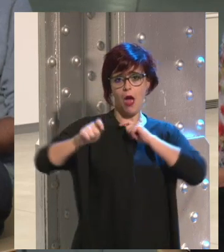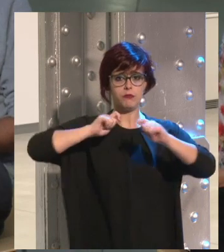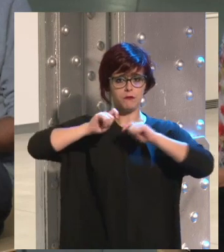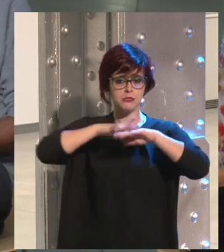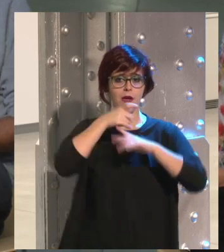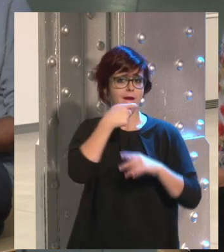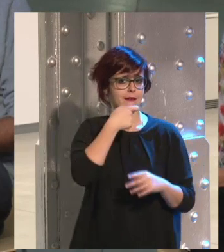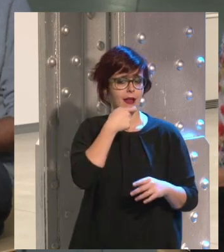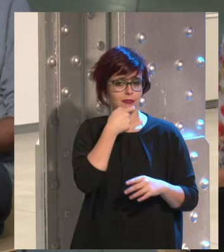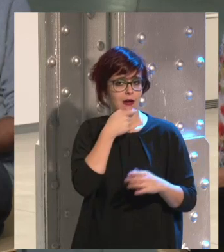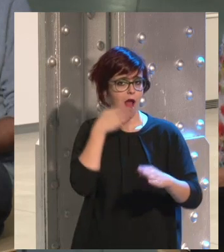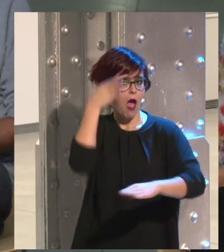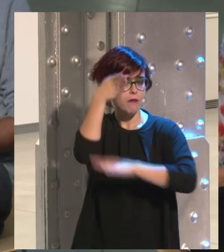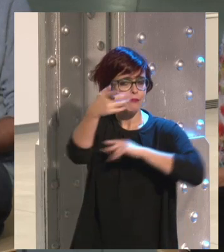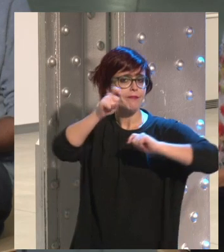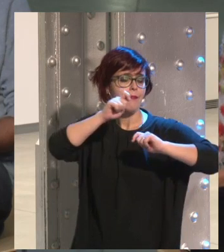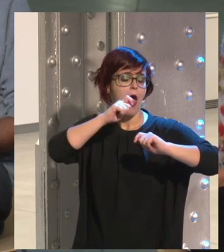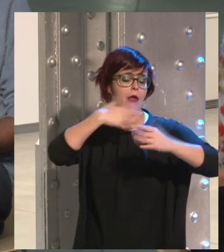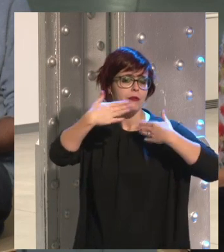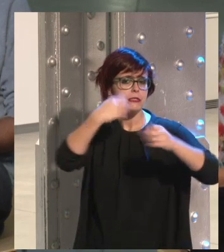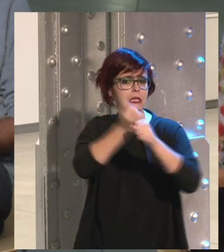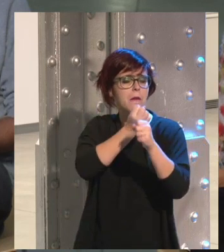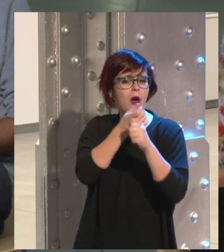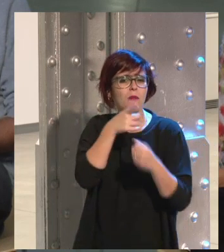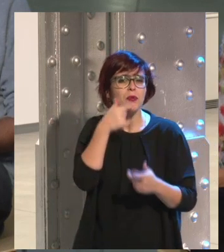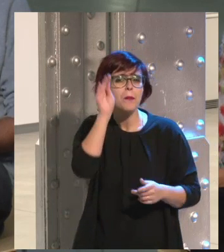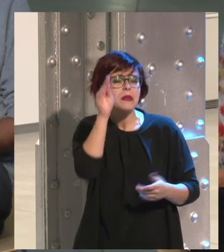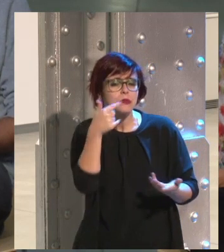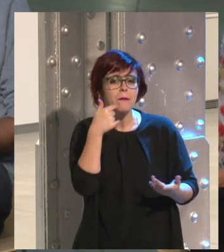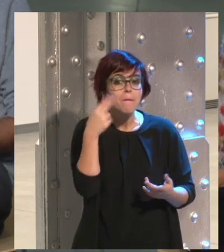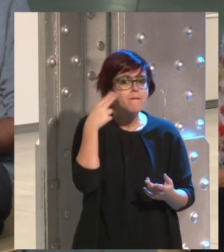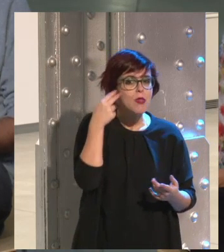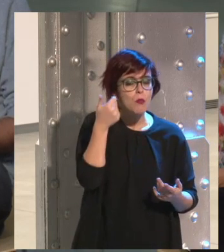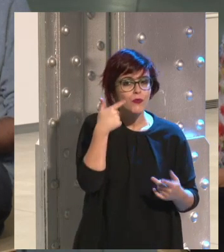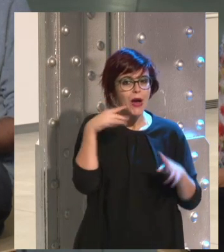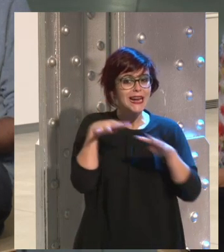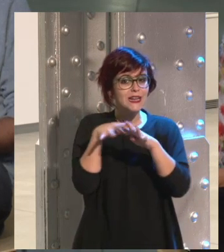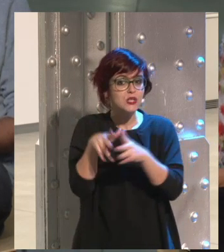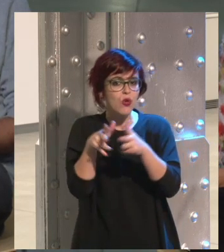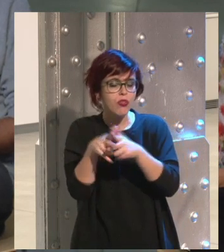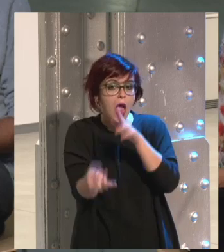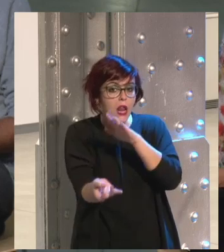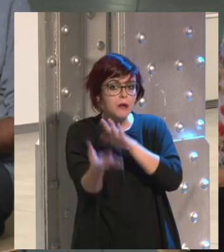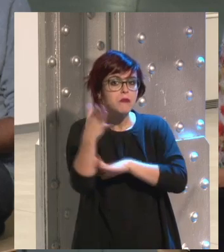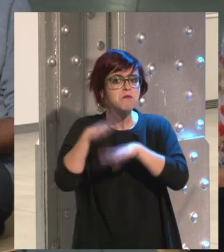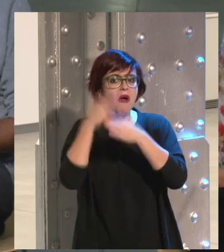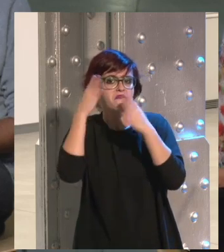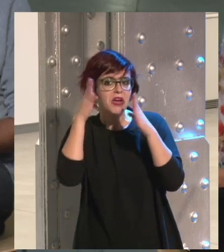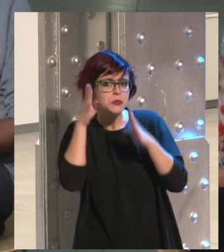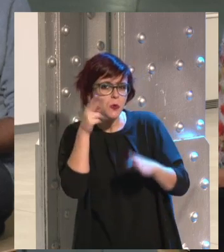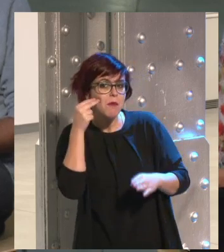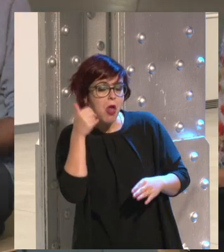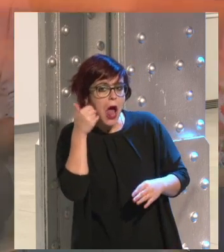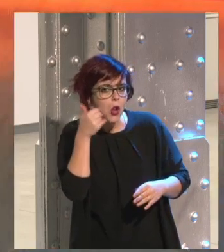Inglaterra, fui a una entrevista de trabajo, y les dije, ¿pero no tenéis miedo de esta pequeña red social que acaba de empezar, se llama Facebook?